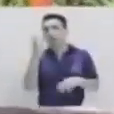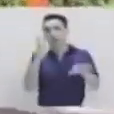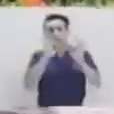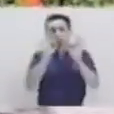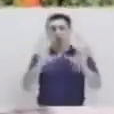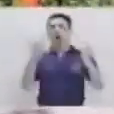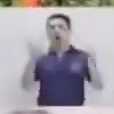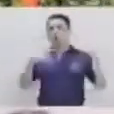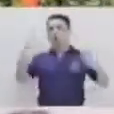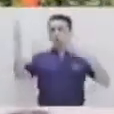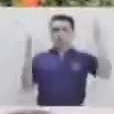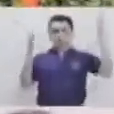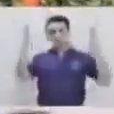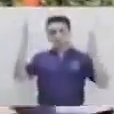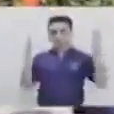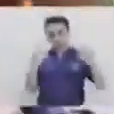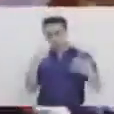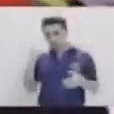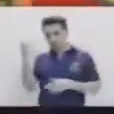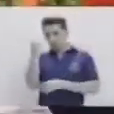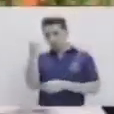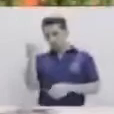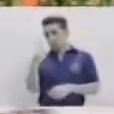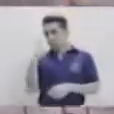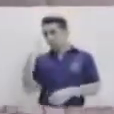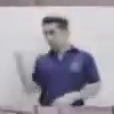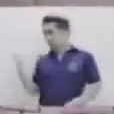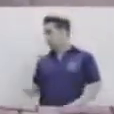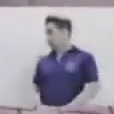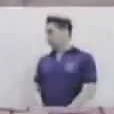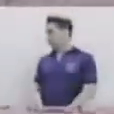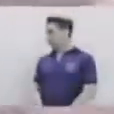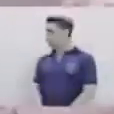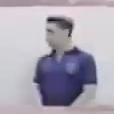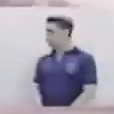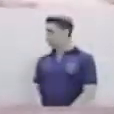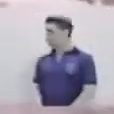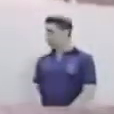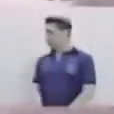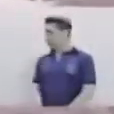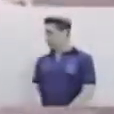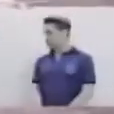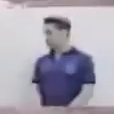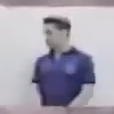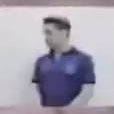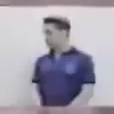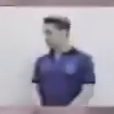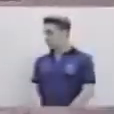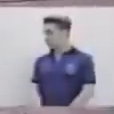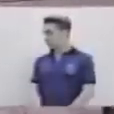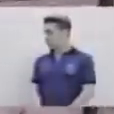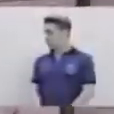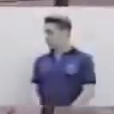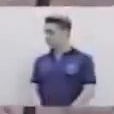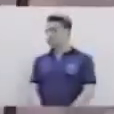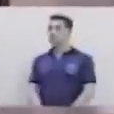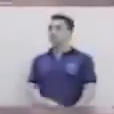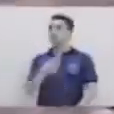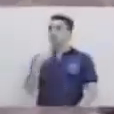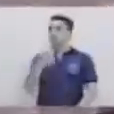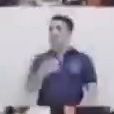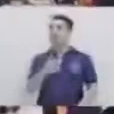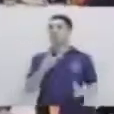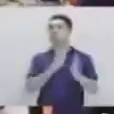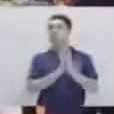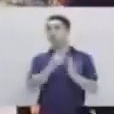tercera señal del agente de tránsito que son de las más importantes. Y otra señal del agente de tránsito es decirle a un vehículo que por favor